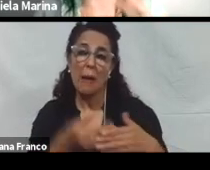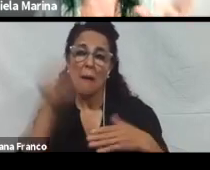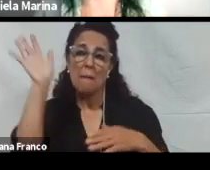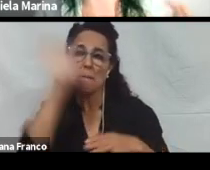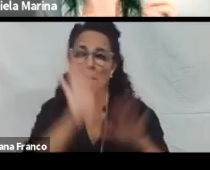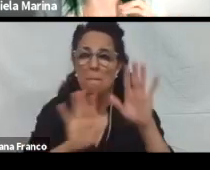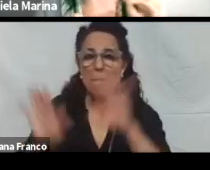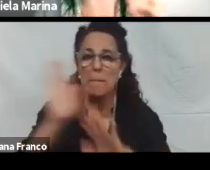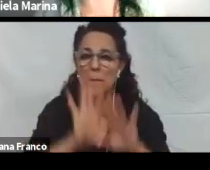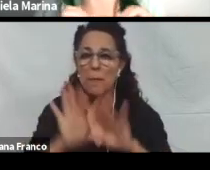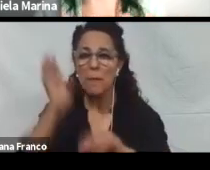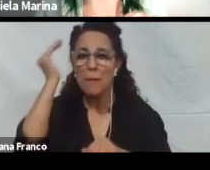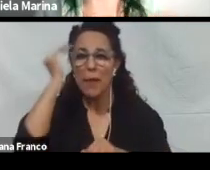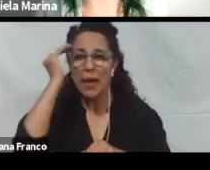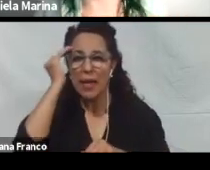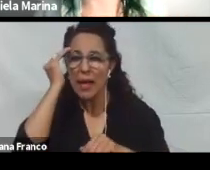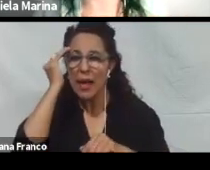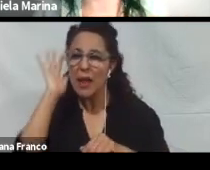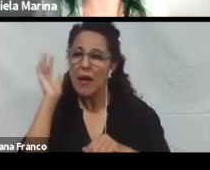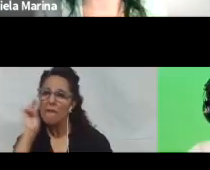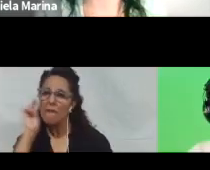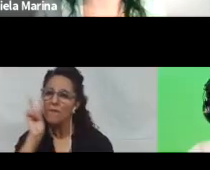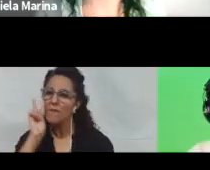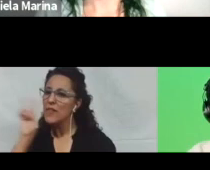relaciones, como hablábamos antes, entre la información y los conceptos.